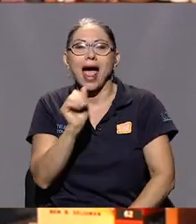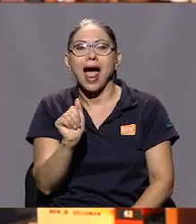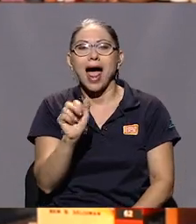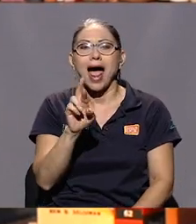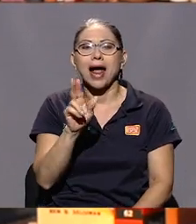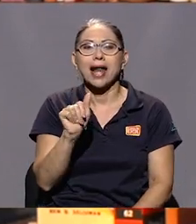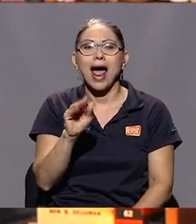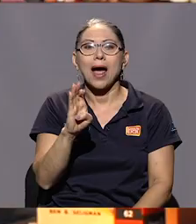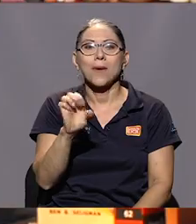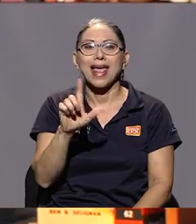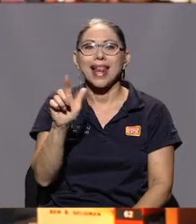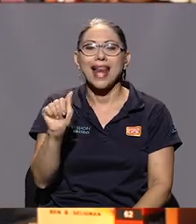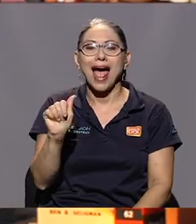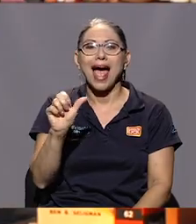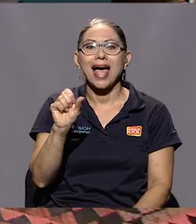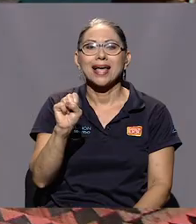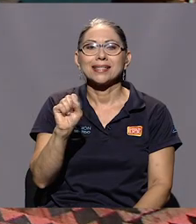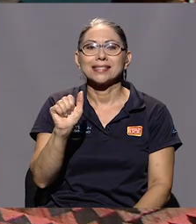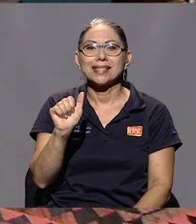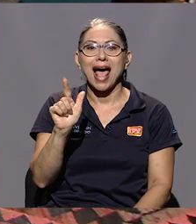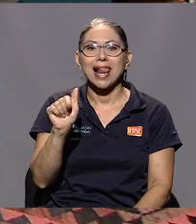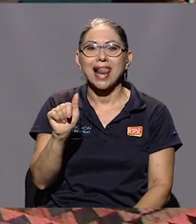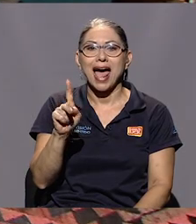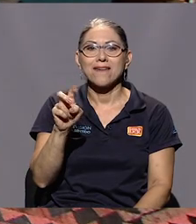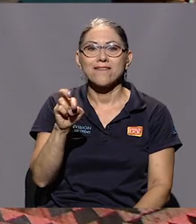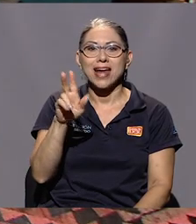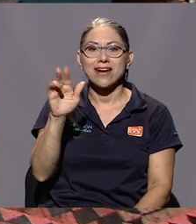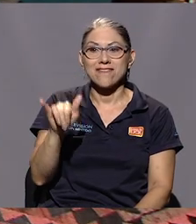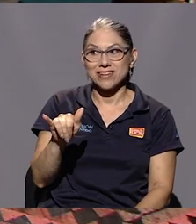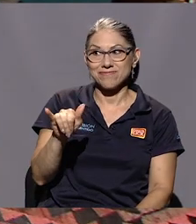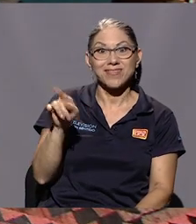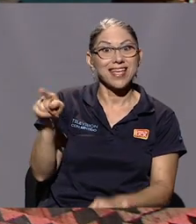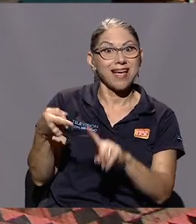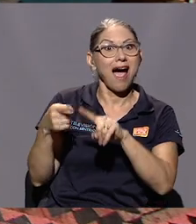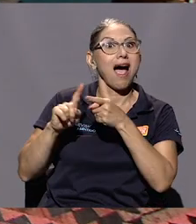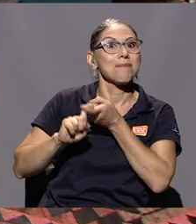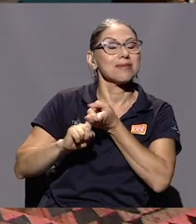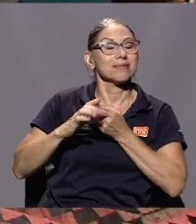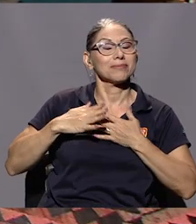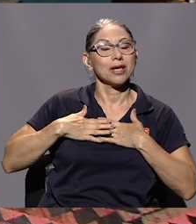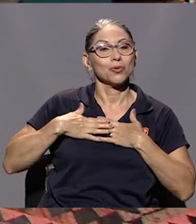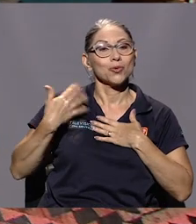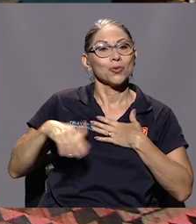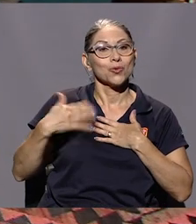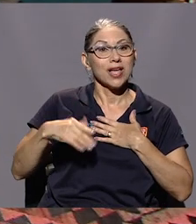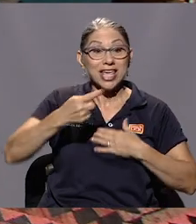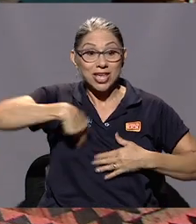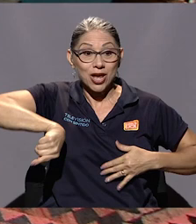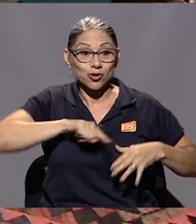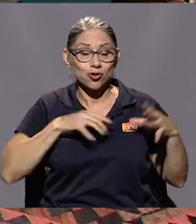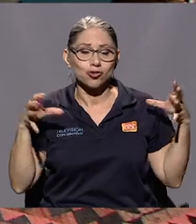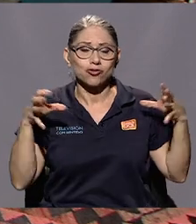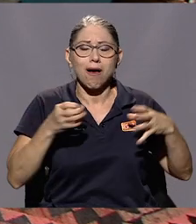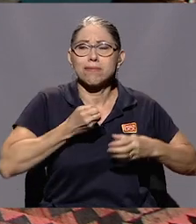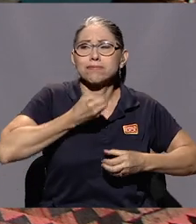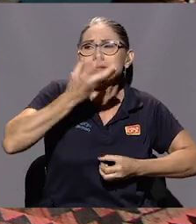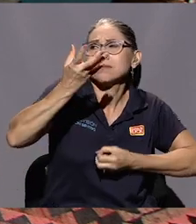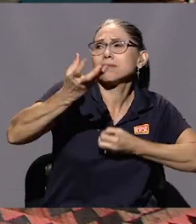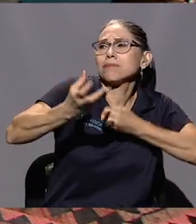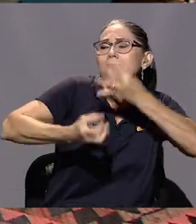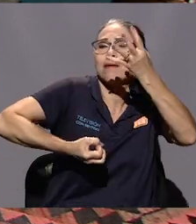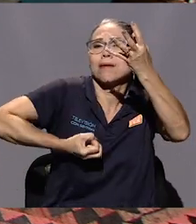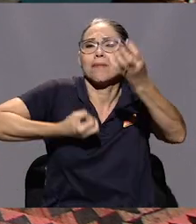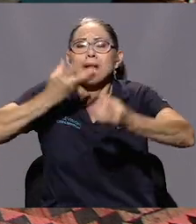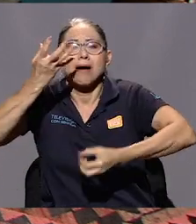Salaberry, que es mi amiga del alma. Y que fundamentalmente recitábamos a Lorca.